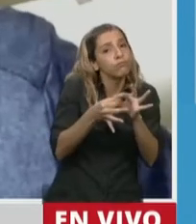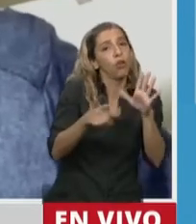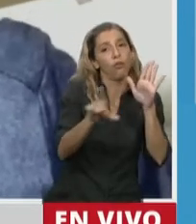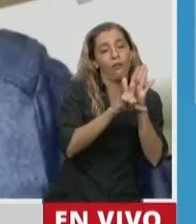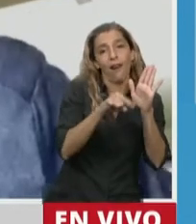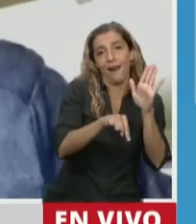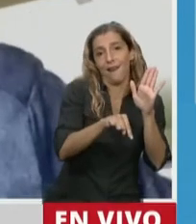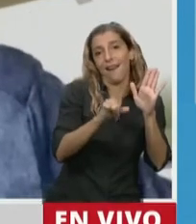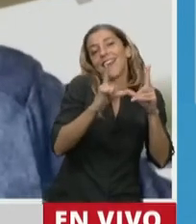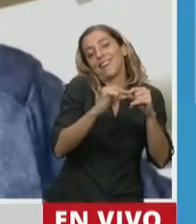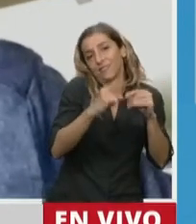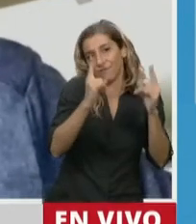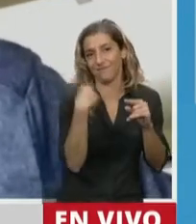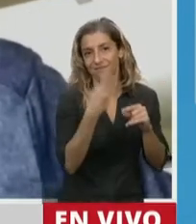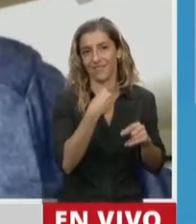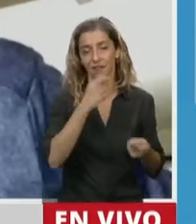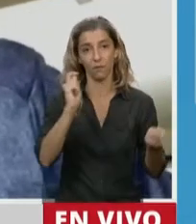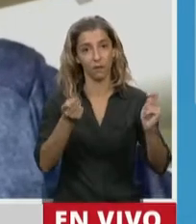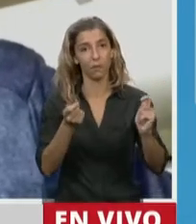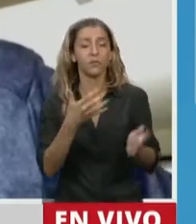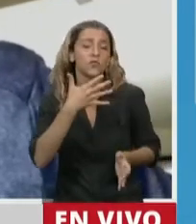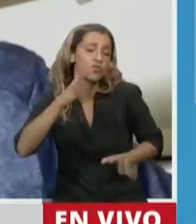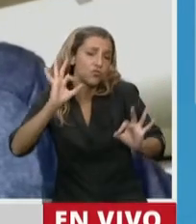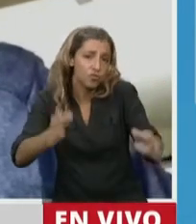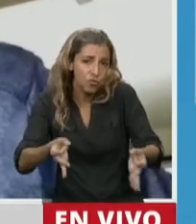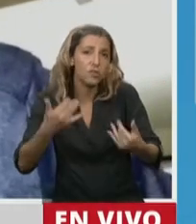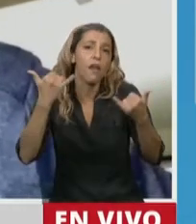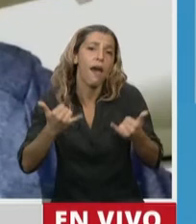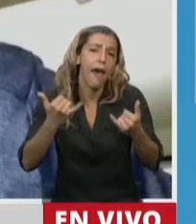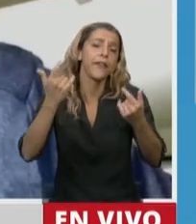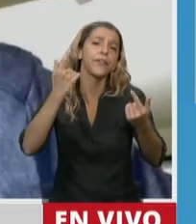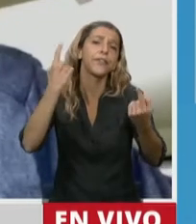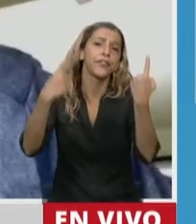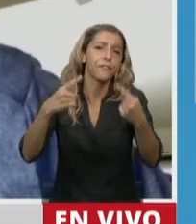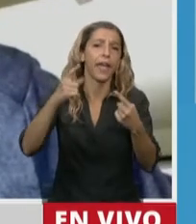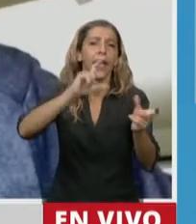Presidente, las brechas existen, pero las brechas, más allá de algunos